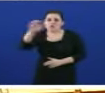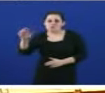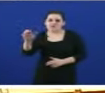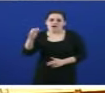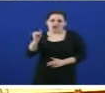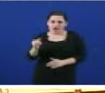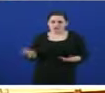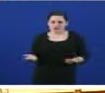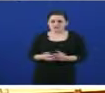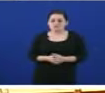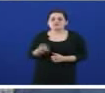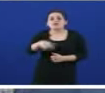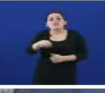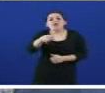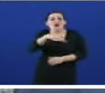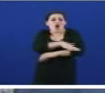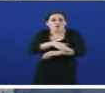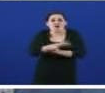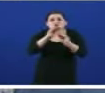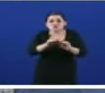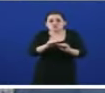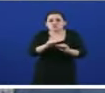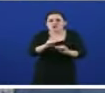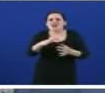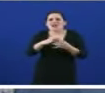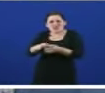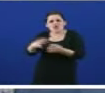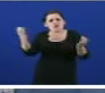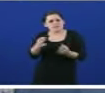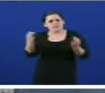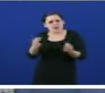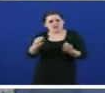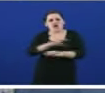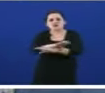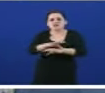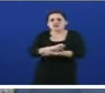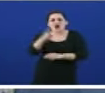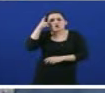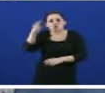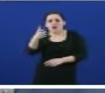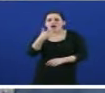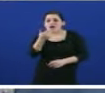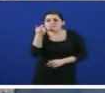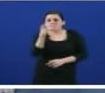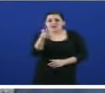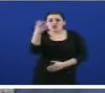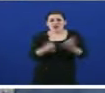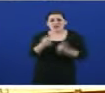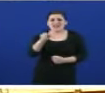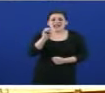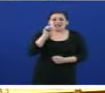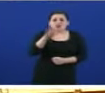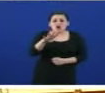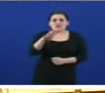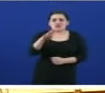Mas algo terá a ver o seu goberno, algo terá a ver a súa Consellería de Medio Rural con que ose o prezo do leite estea máis dun 14